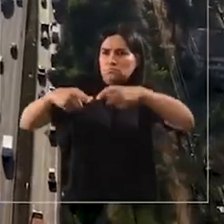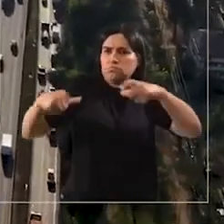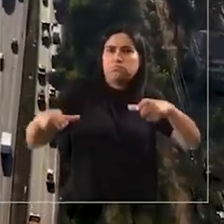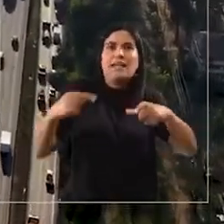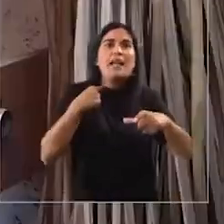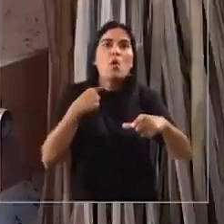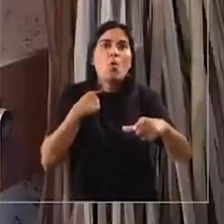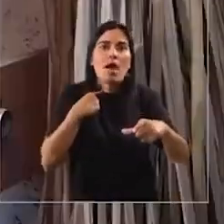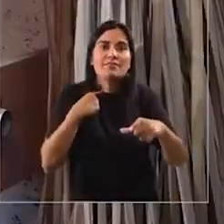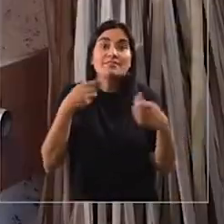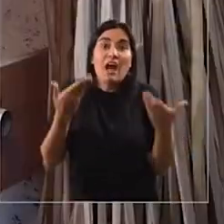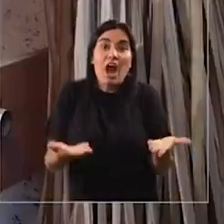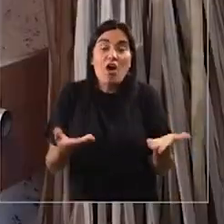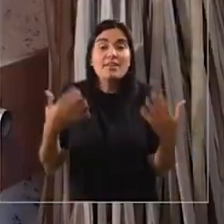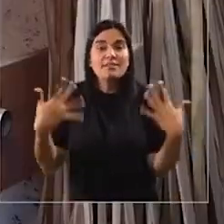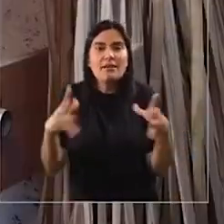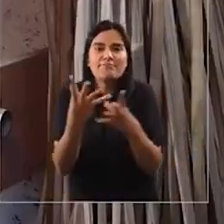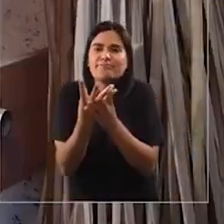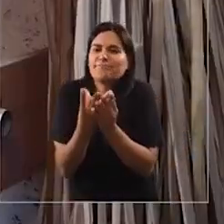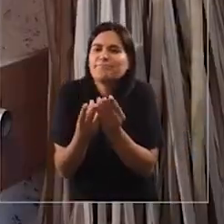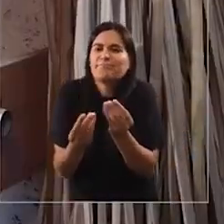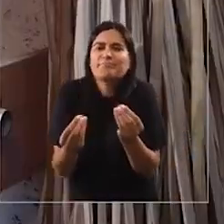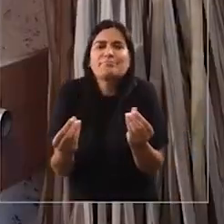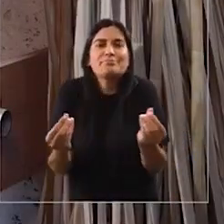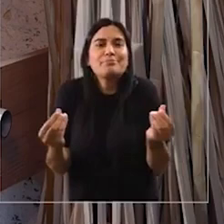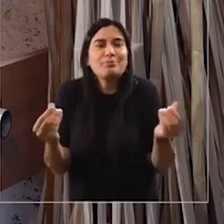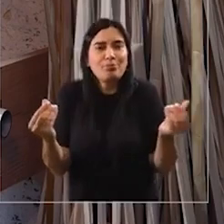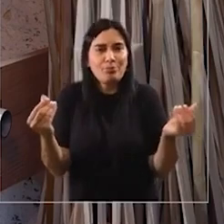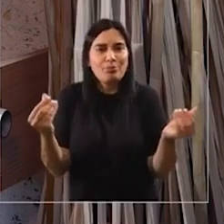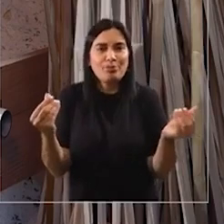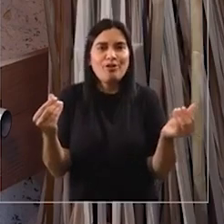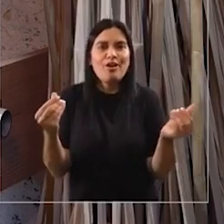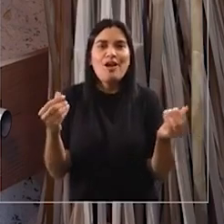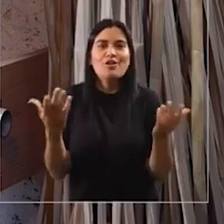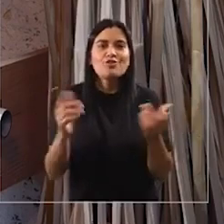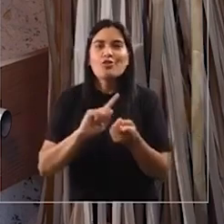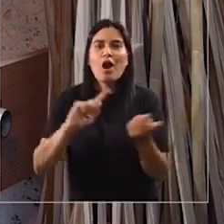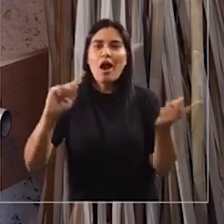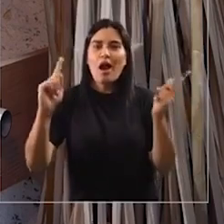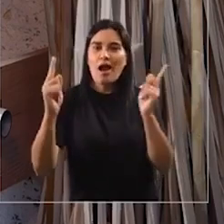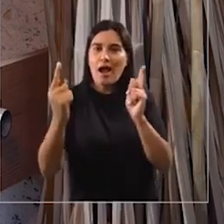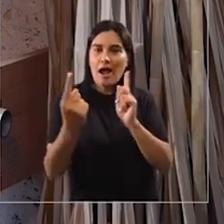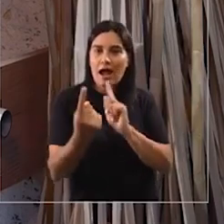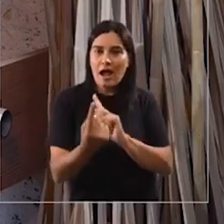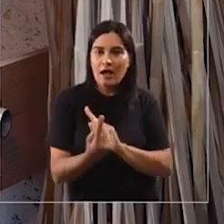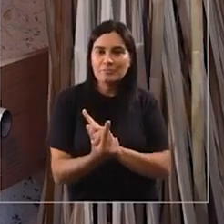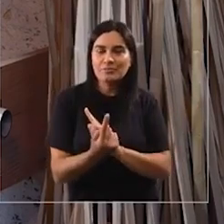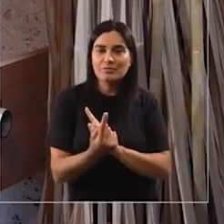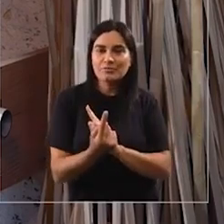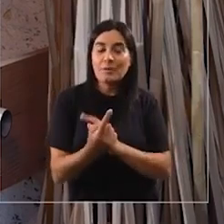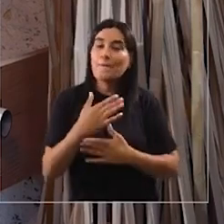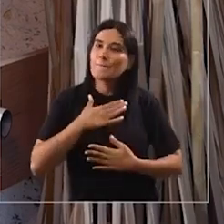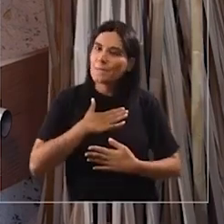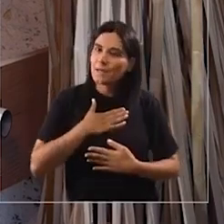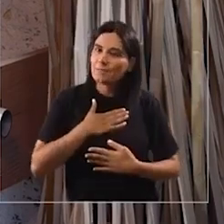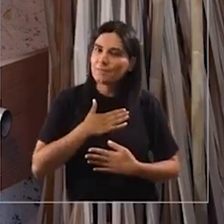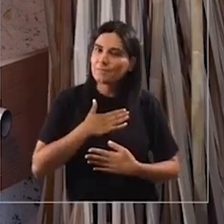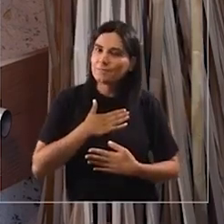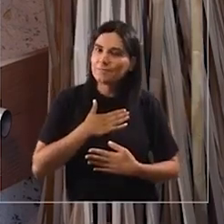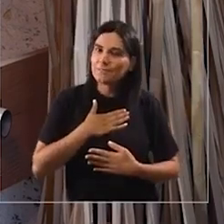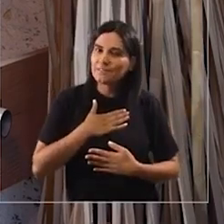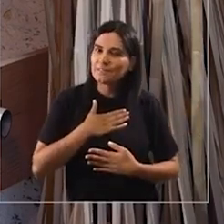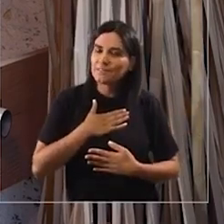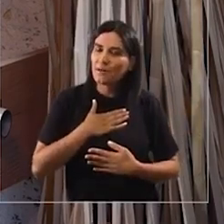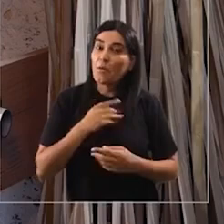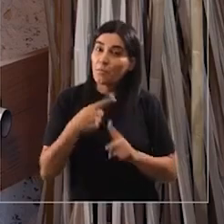Y con el tiempo ya eso empezó a desaparecer y ya empezó todo un cambio que para mí no fue para